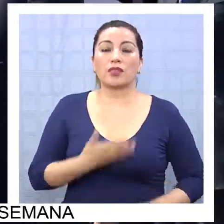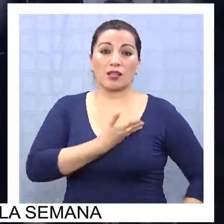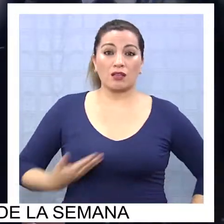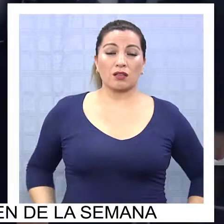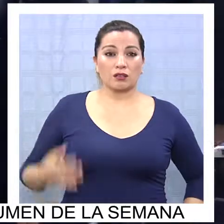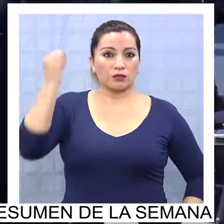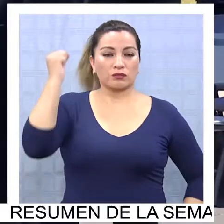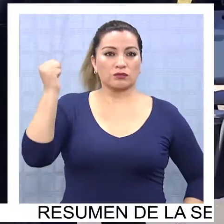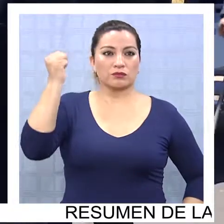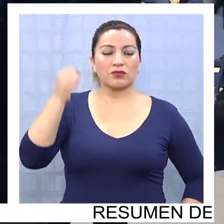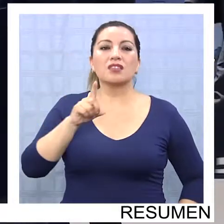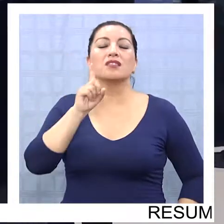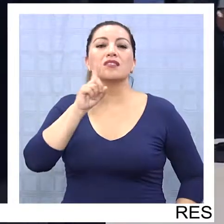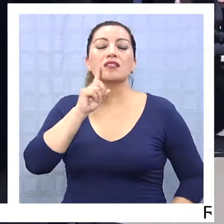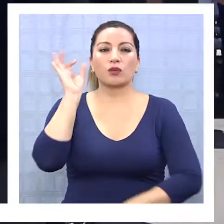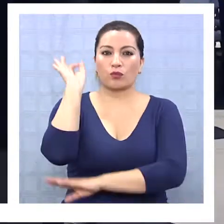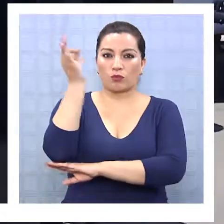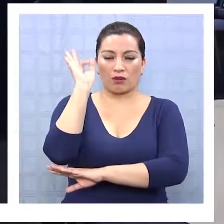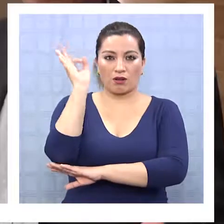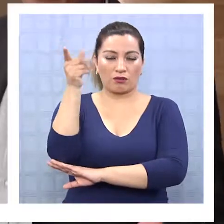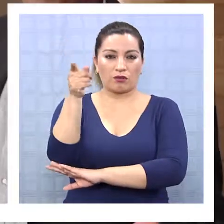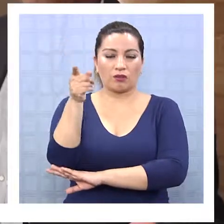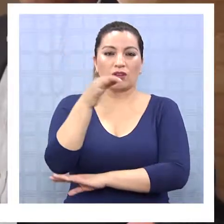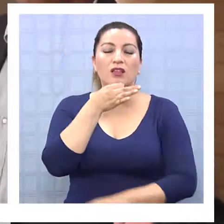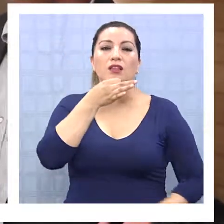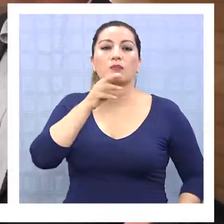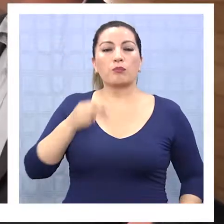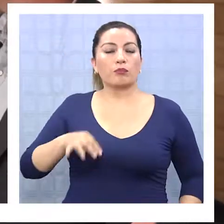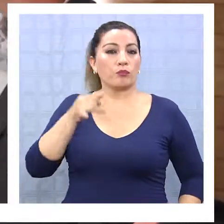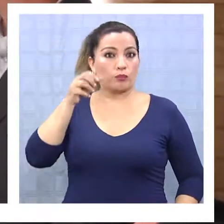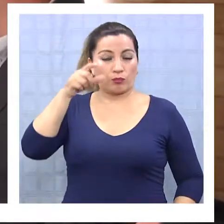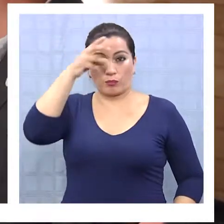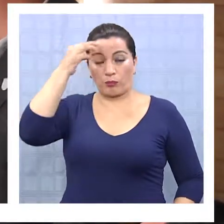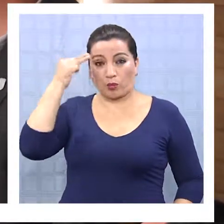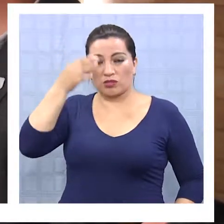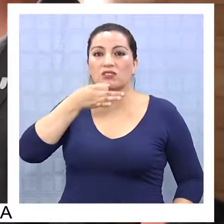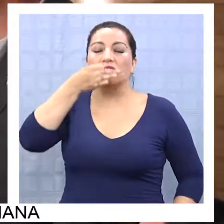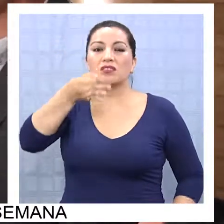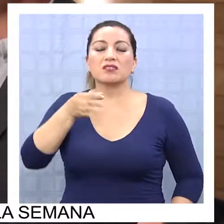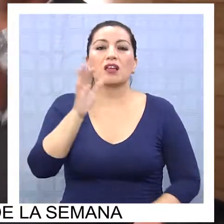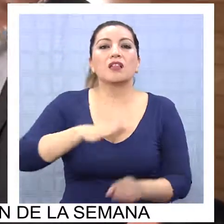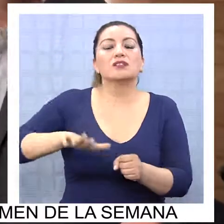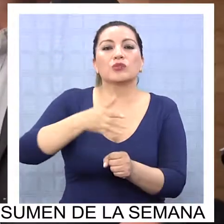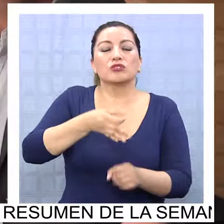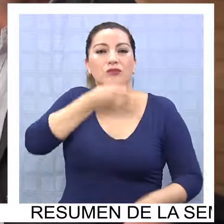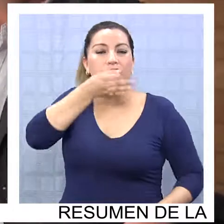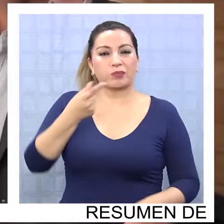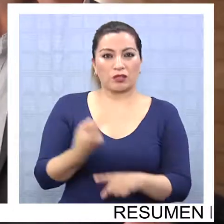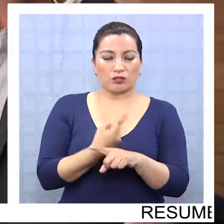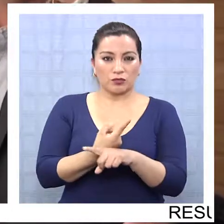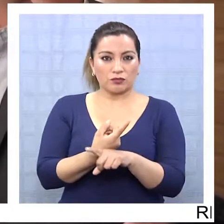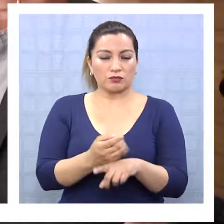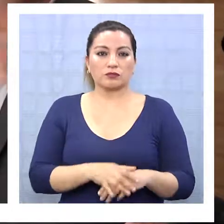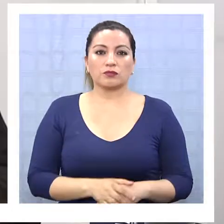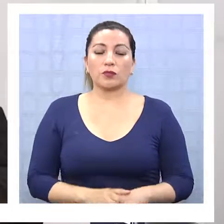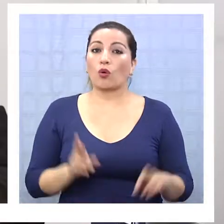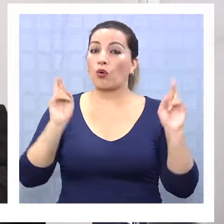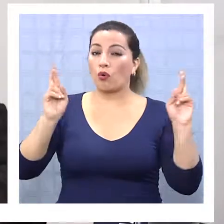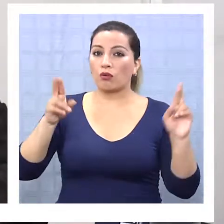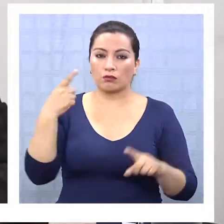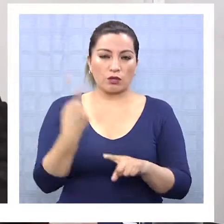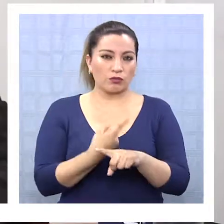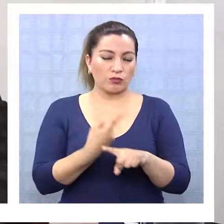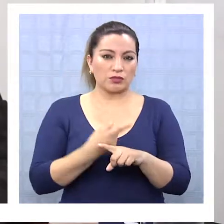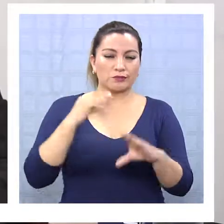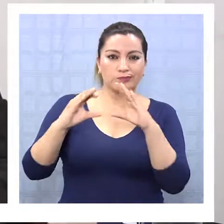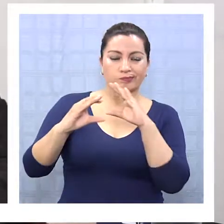Sebastián Piñera le concedió una audiencia en la que le planteará esta situación. Entonces vamos a conversar, espero que en esta